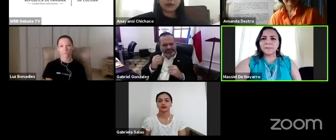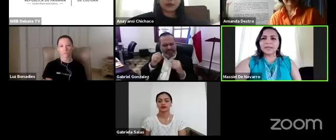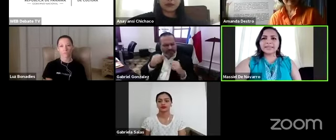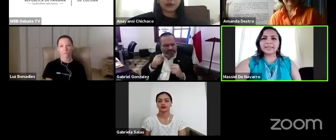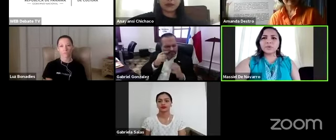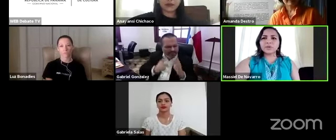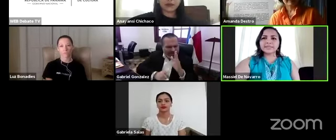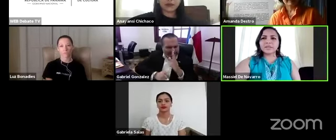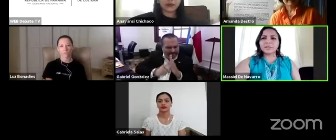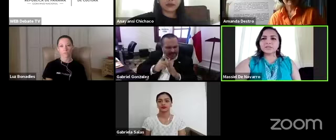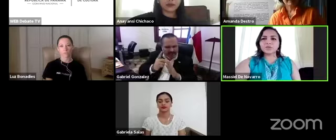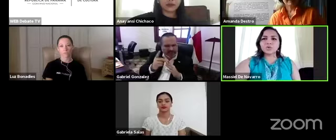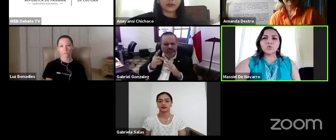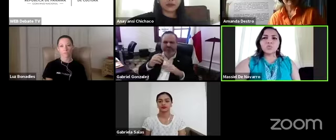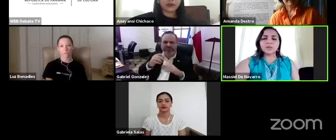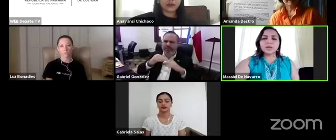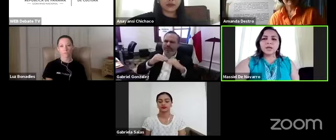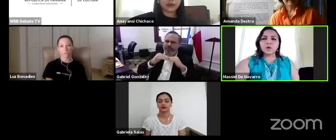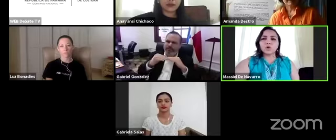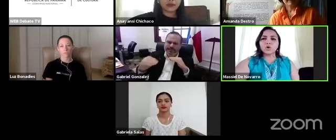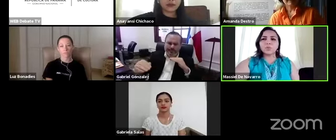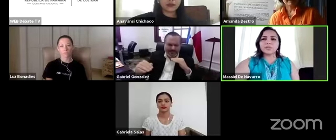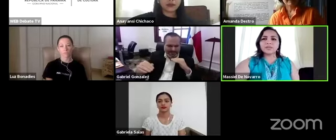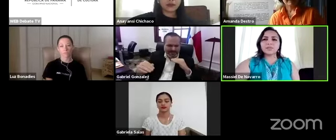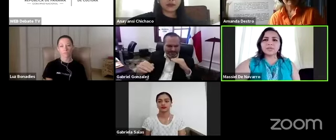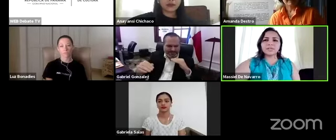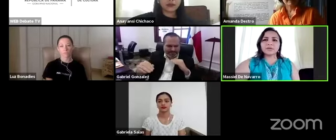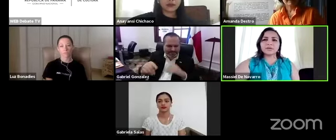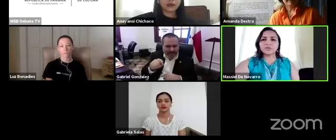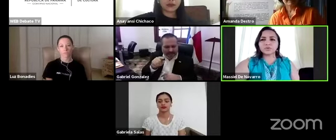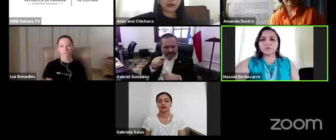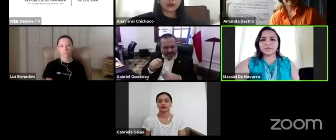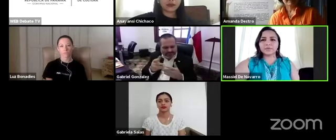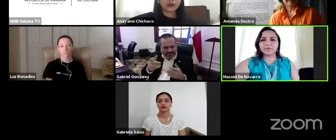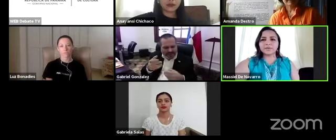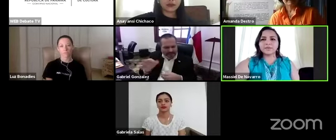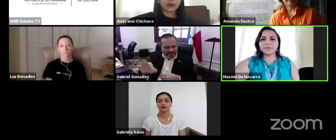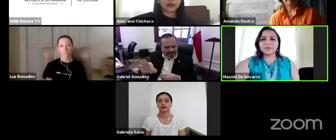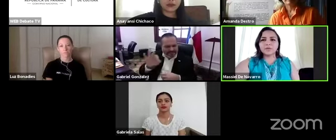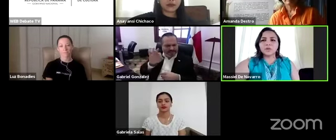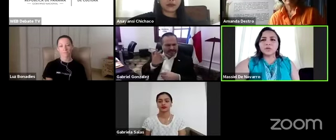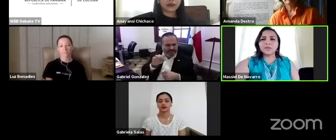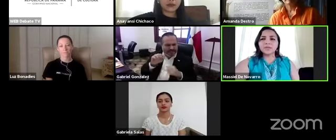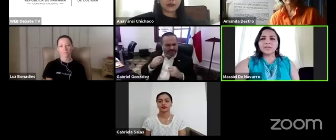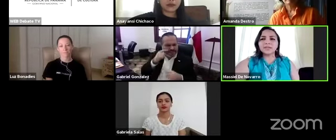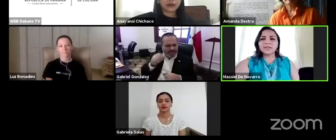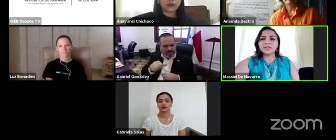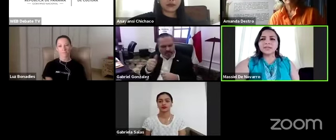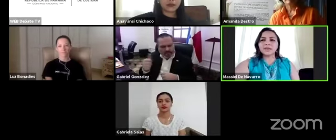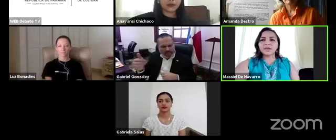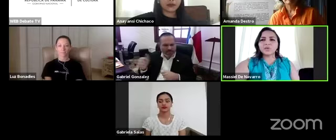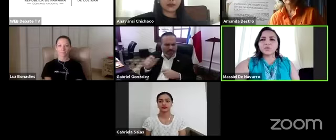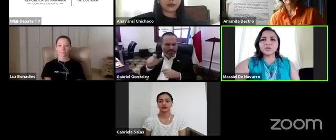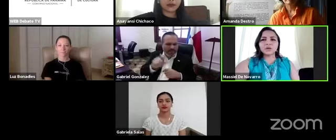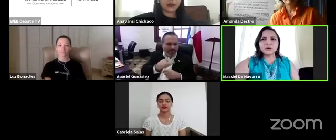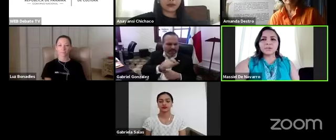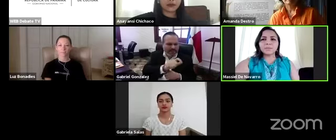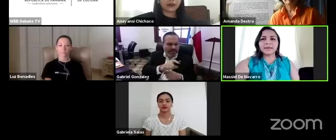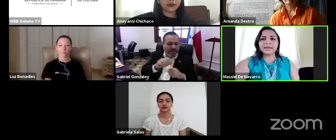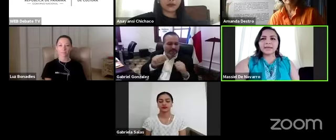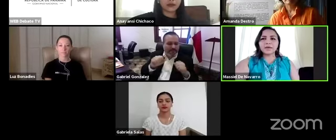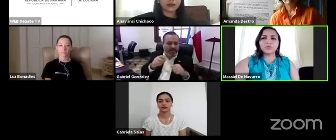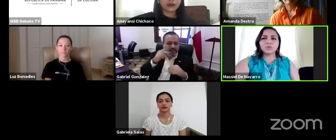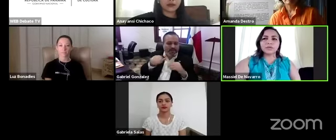planteando esta celebración cumple con los objetivos de desarrollo sostenible nos invita de una